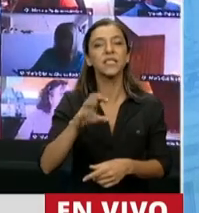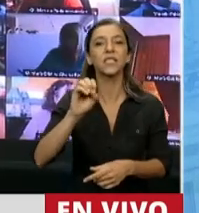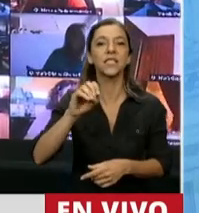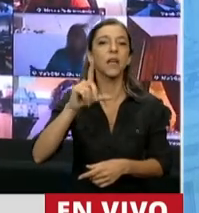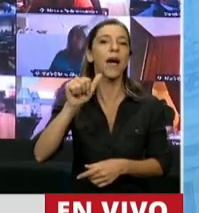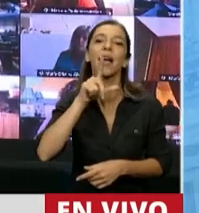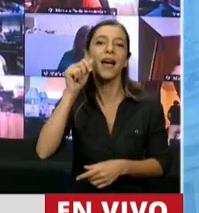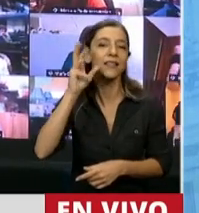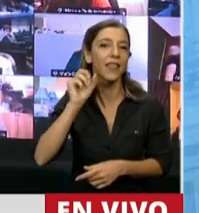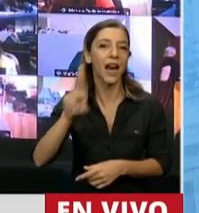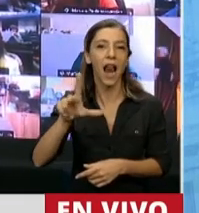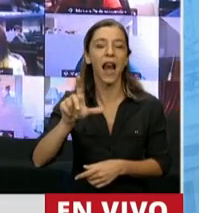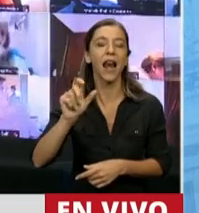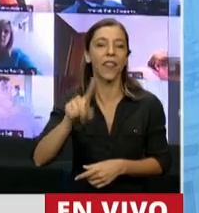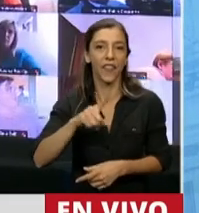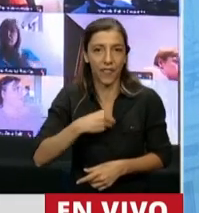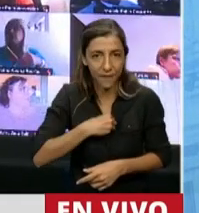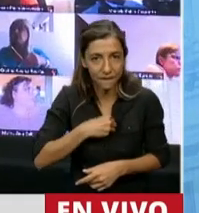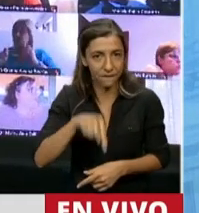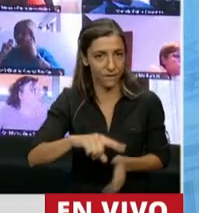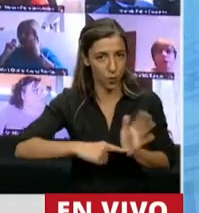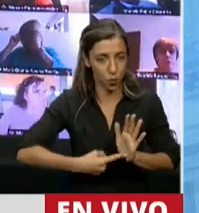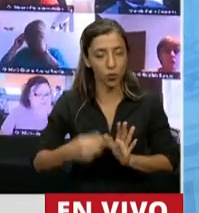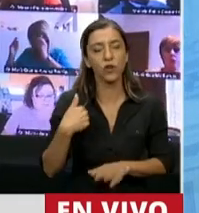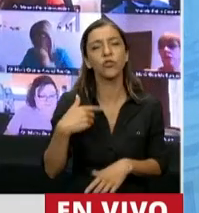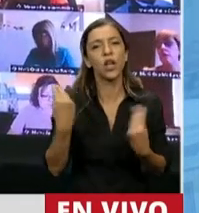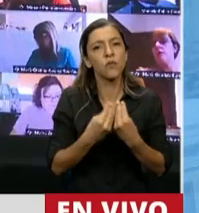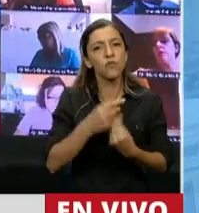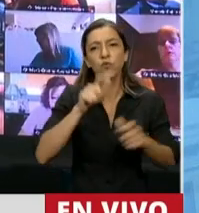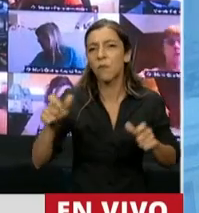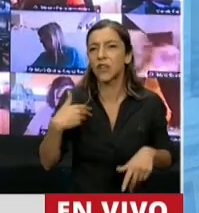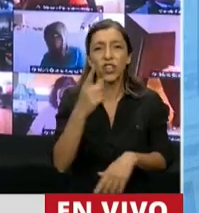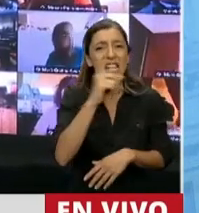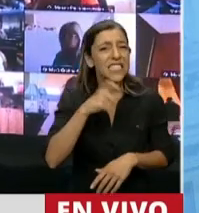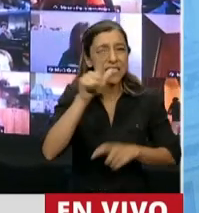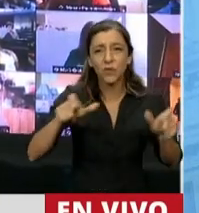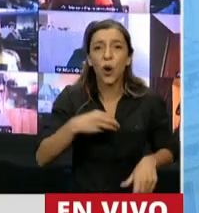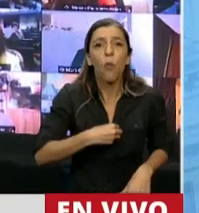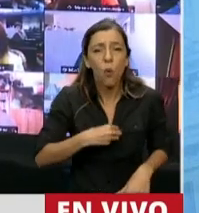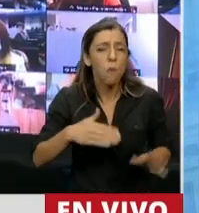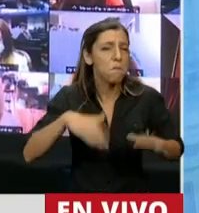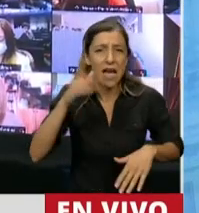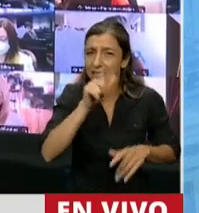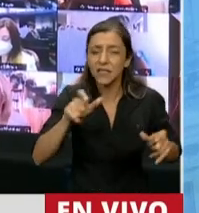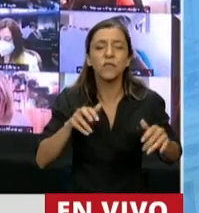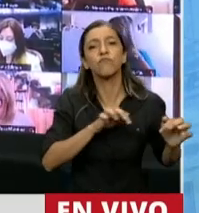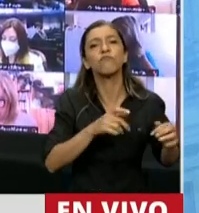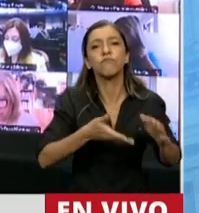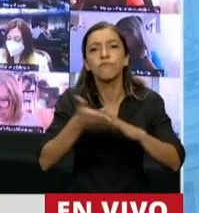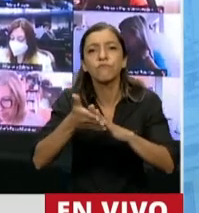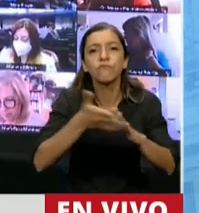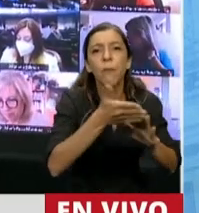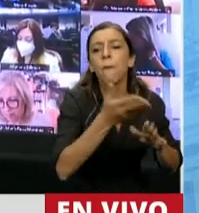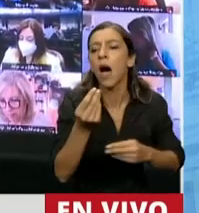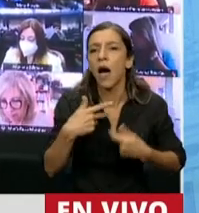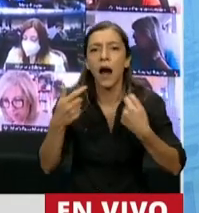en la Ciudad de Buenos Aires. Más de 100 voluntarios salieron en las noches más frías del invierno a llevar un abrigo y un alimento caliente a la gente